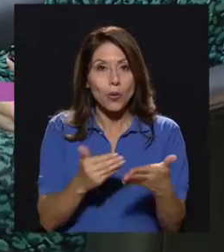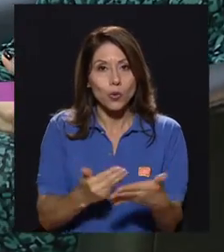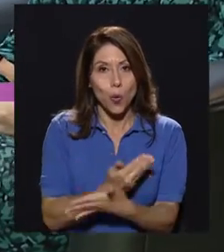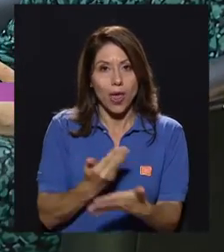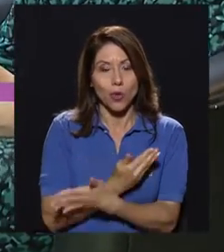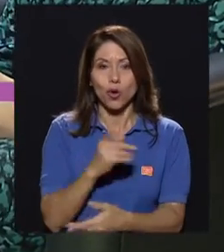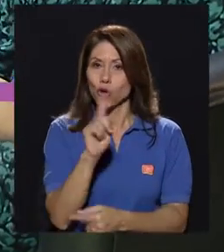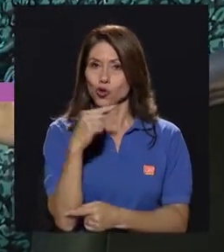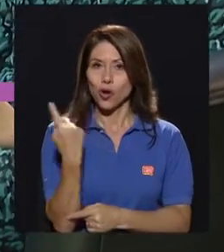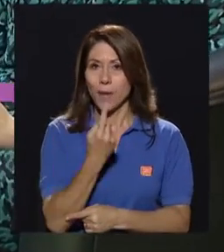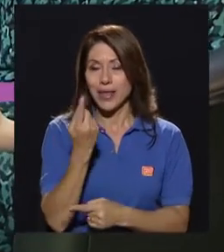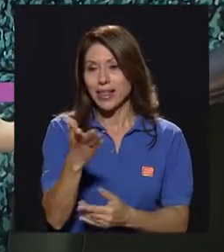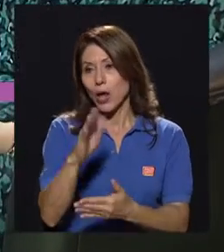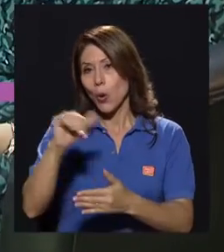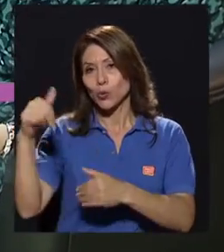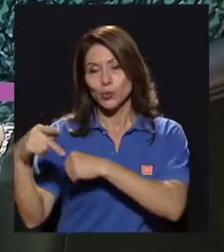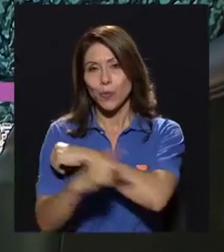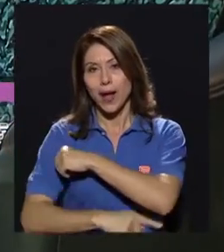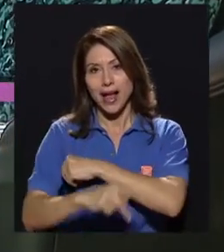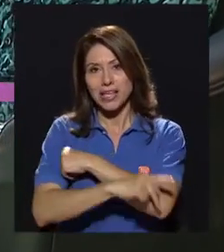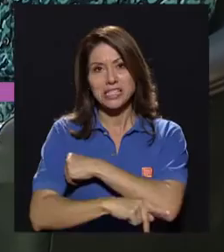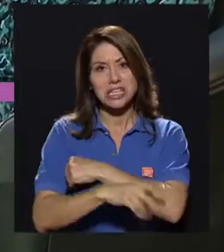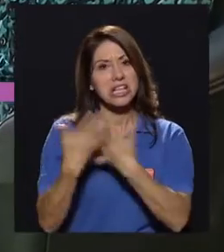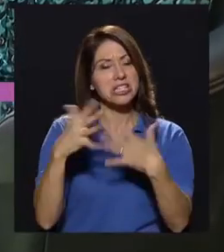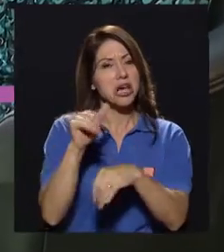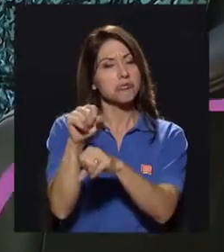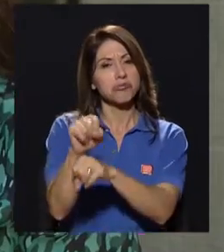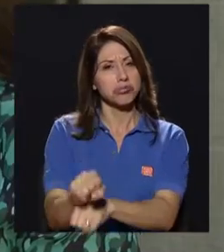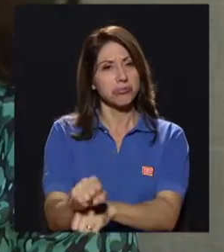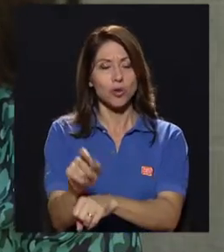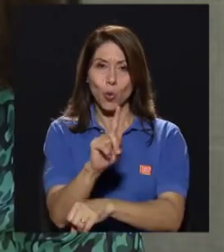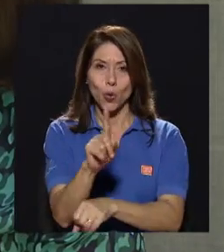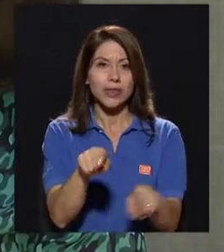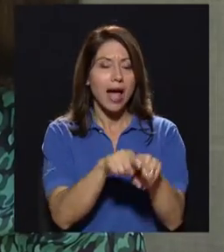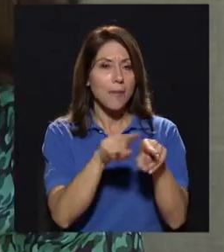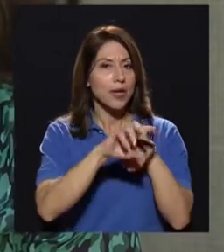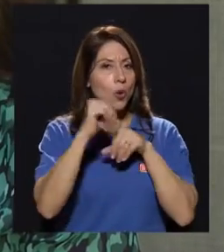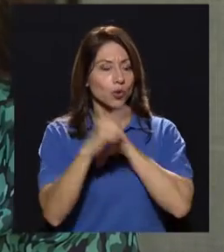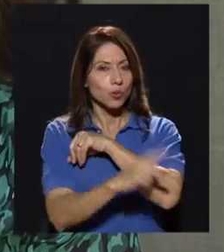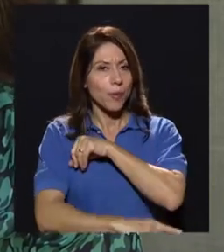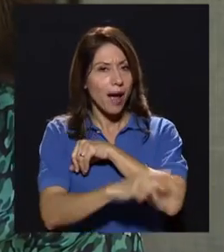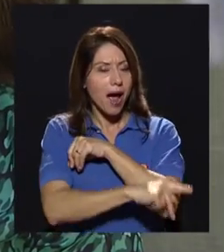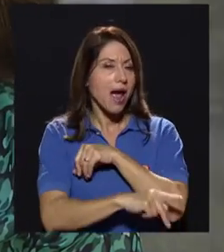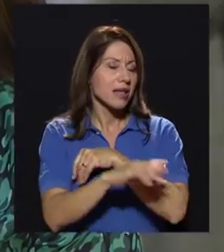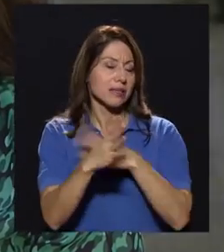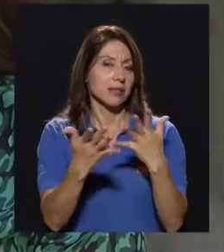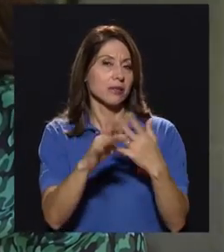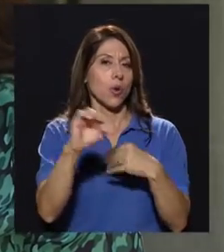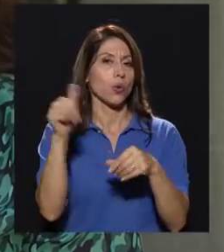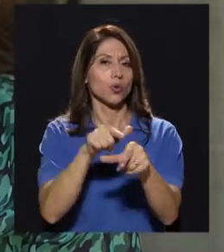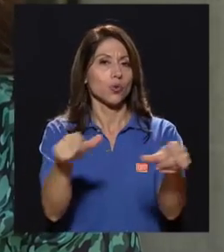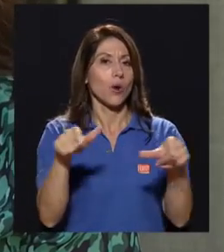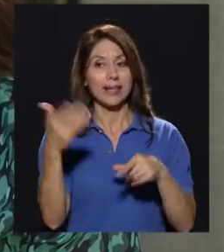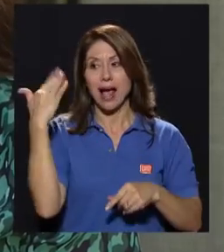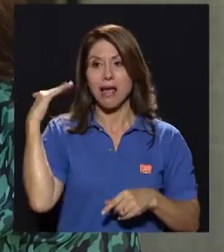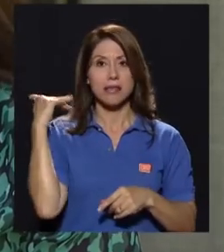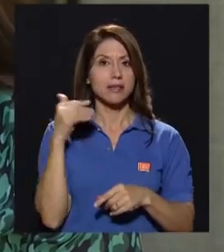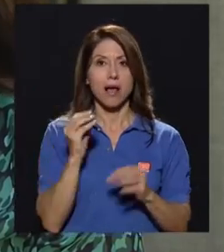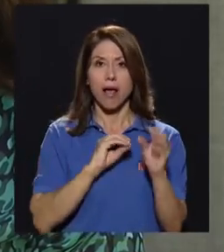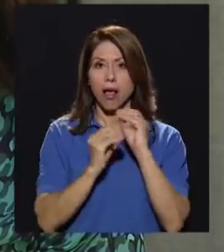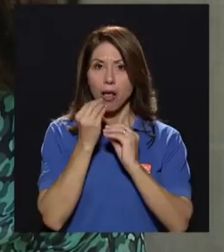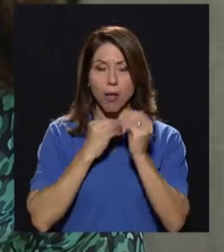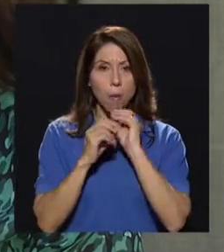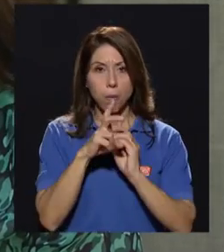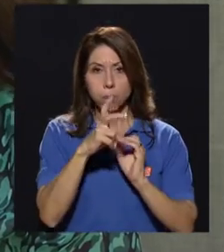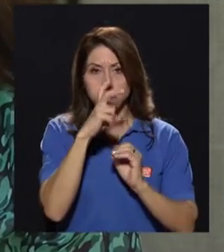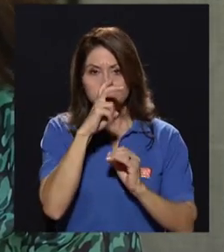esos países donde es común consumirlos como parte de su dieta habitual, sino que otros países, otras regiones que usualmente no estaban consumiendo insectos,